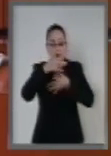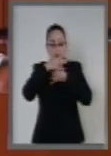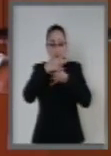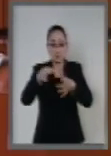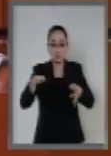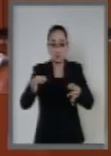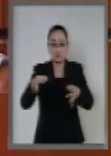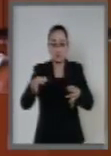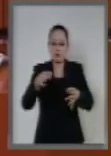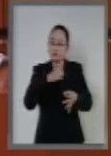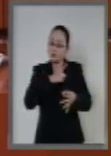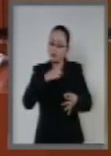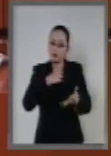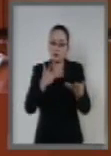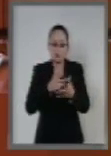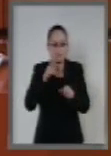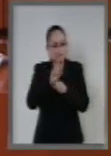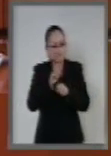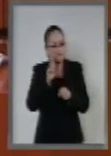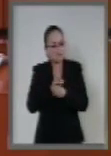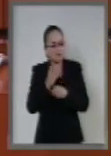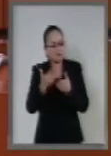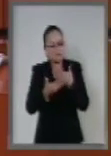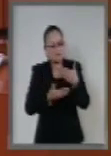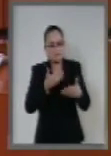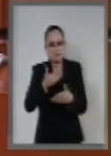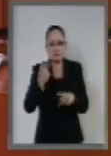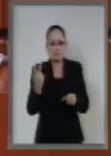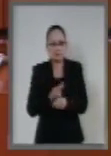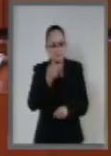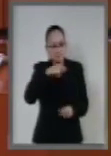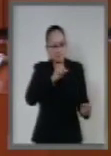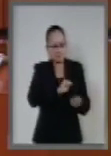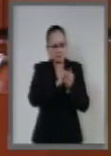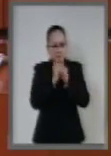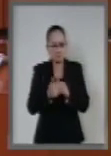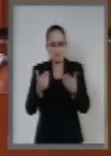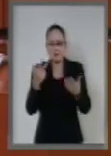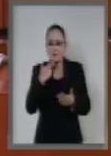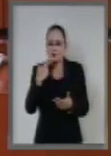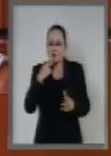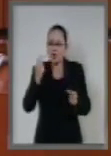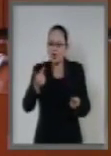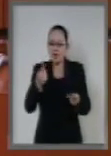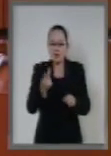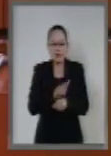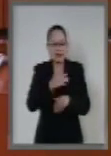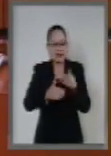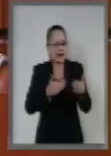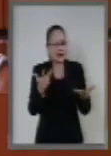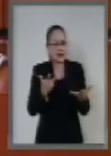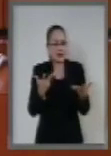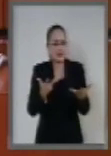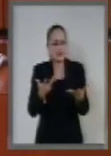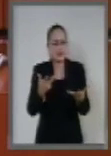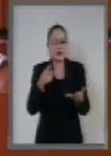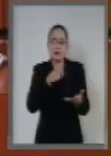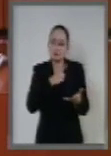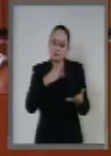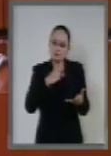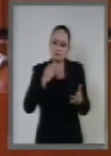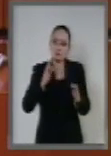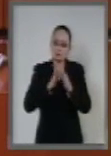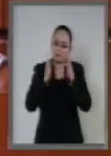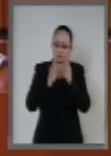se lleve a cabo un seguimiento puntual de su aplicación y su aplicabilidad y construir los